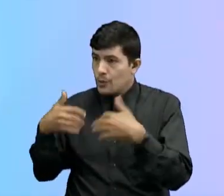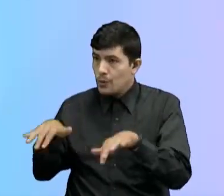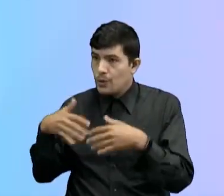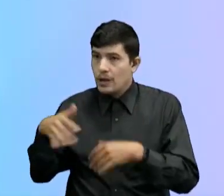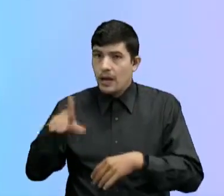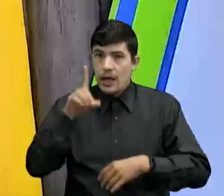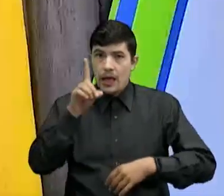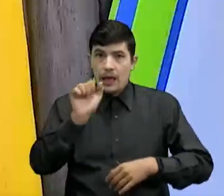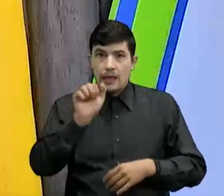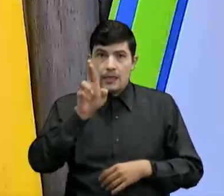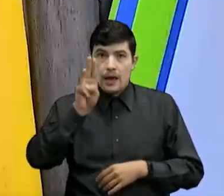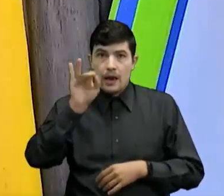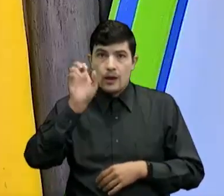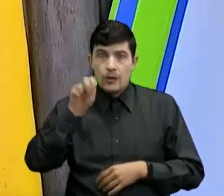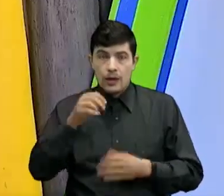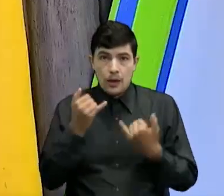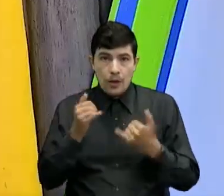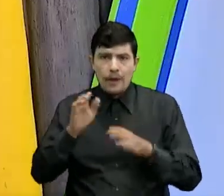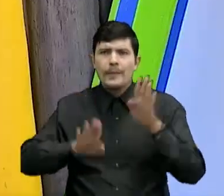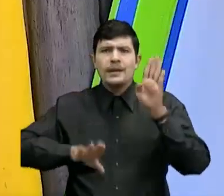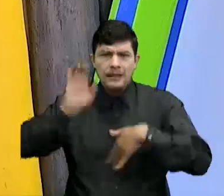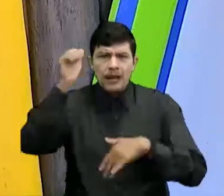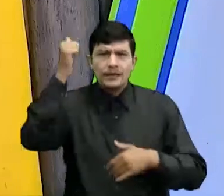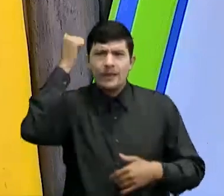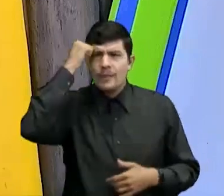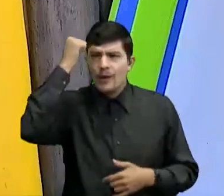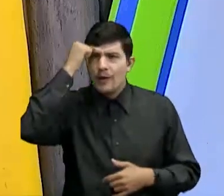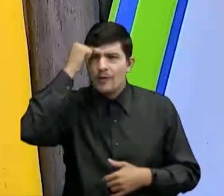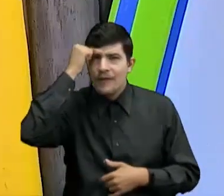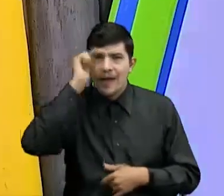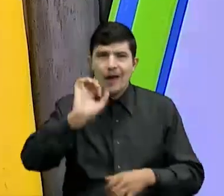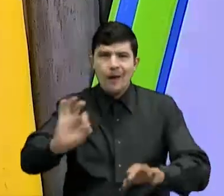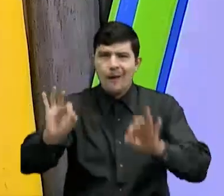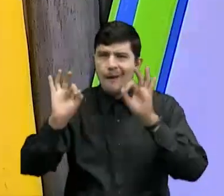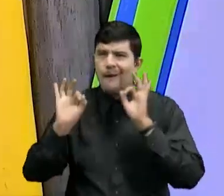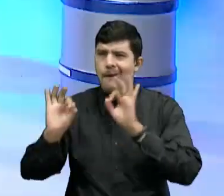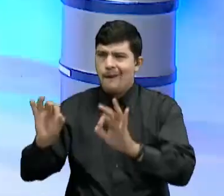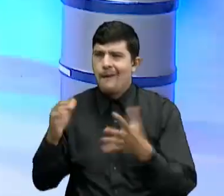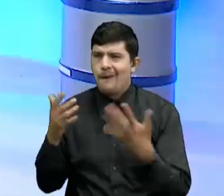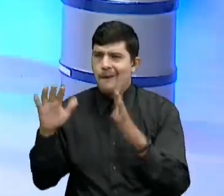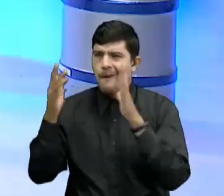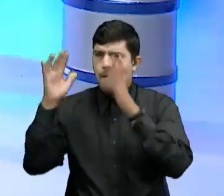Darwin vino hoy Presente Profe Presente Profe